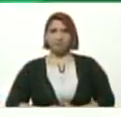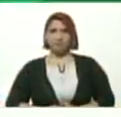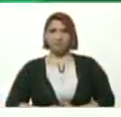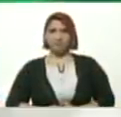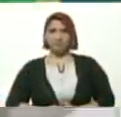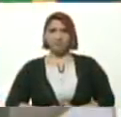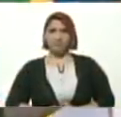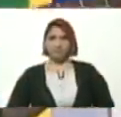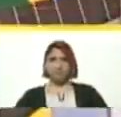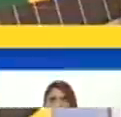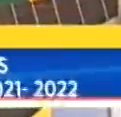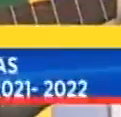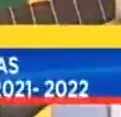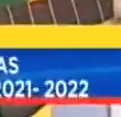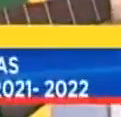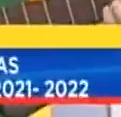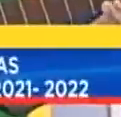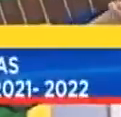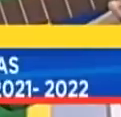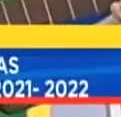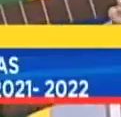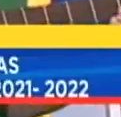Yo quiero Yo